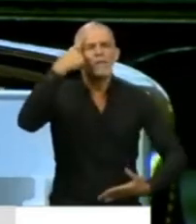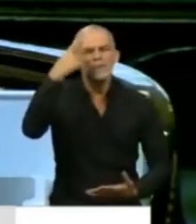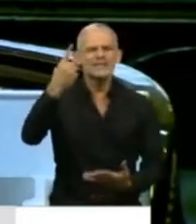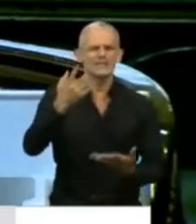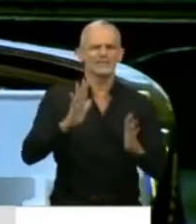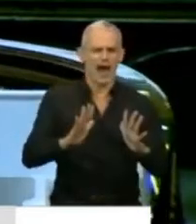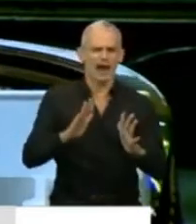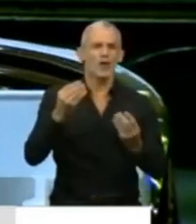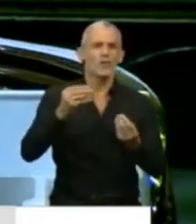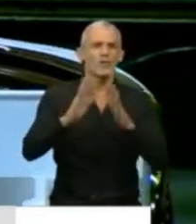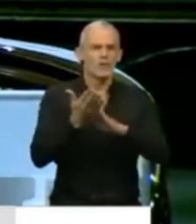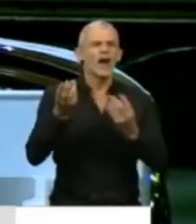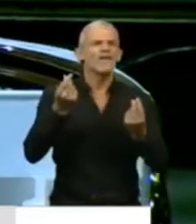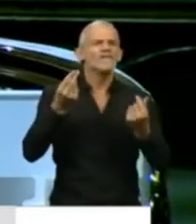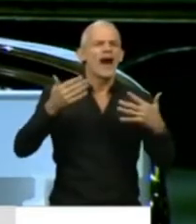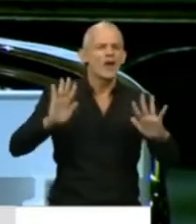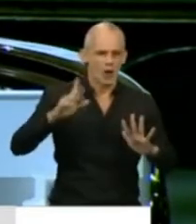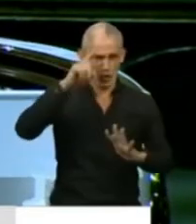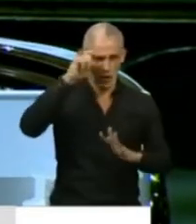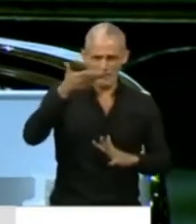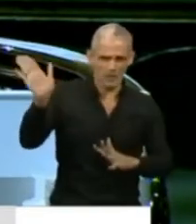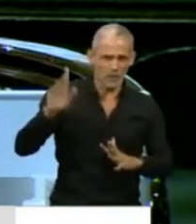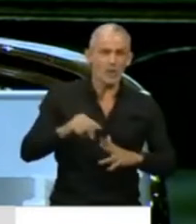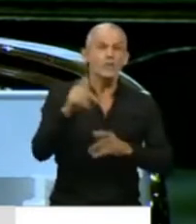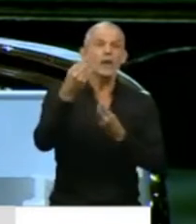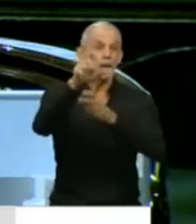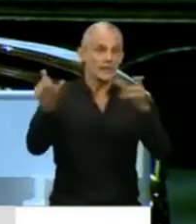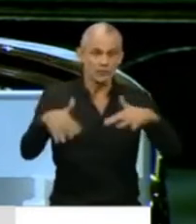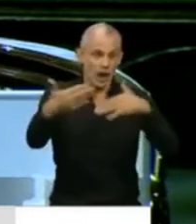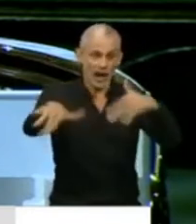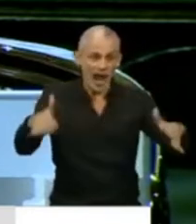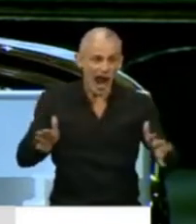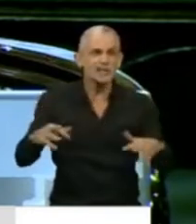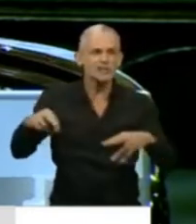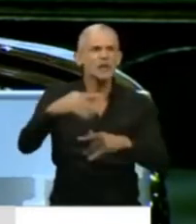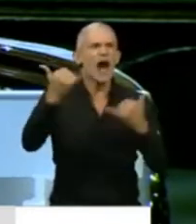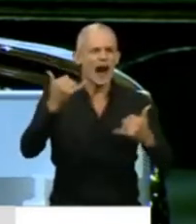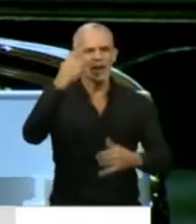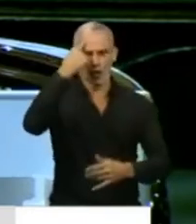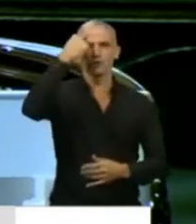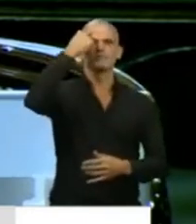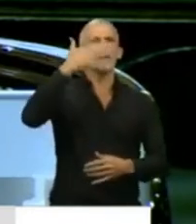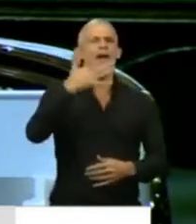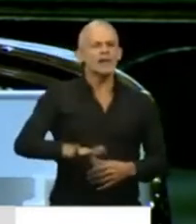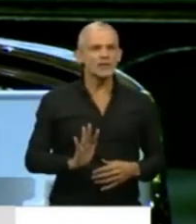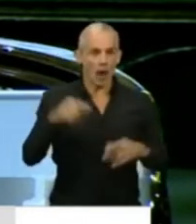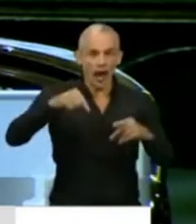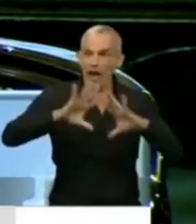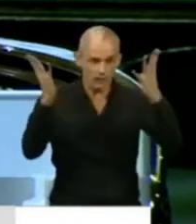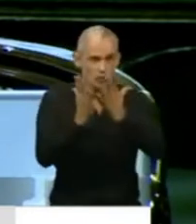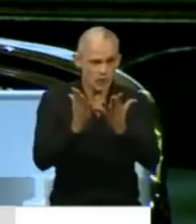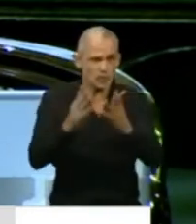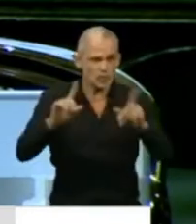sobre este valor, porque la gente en la calle está teniendo esa conciencia, aquí y en el mundo.